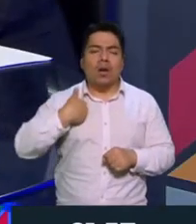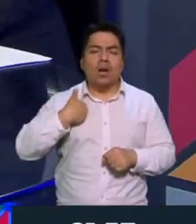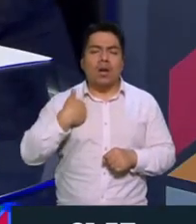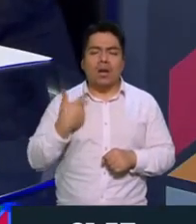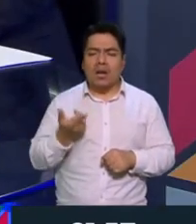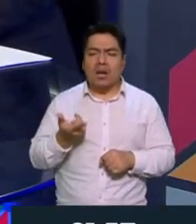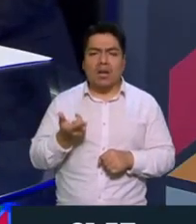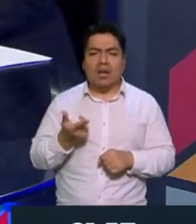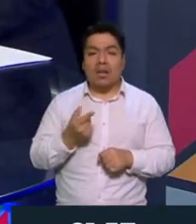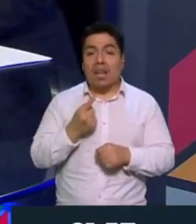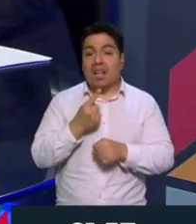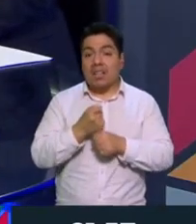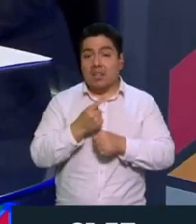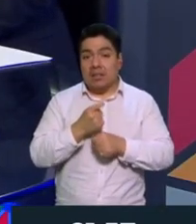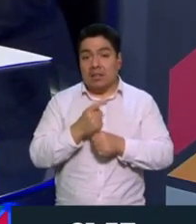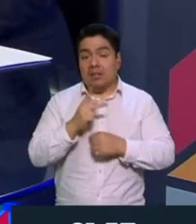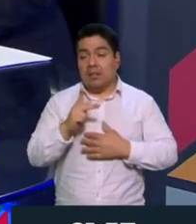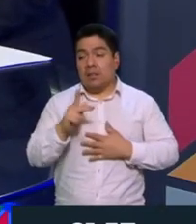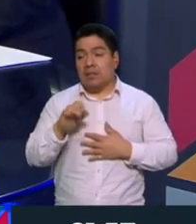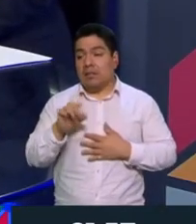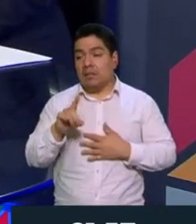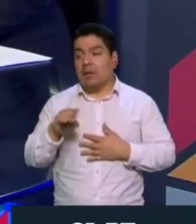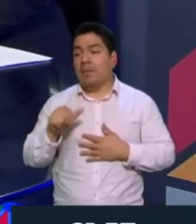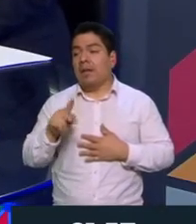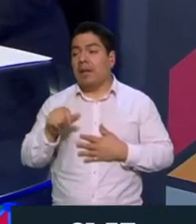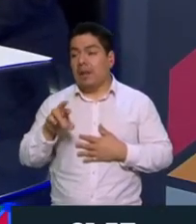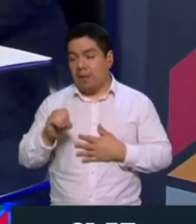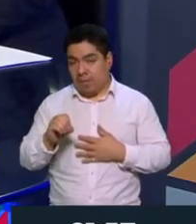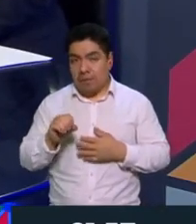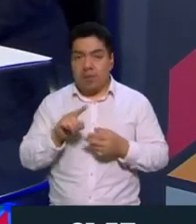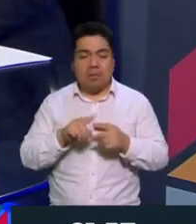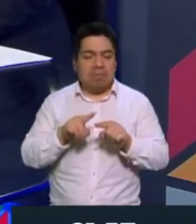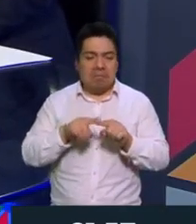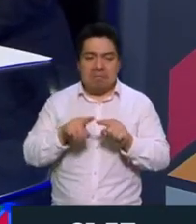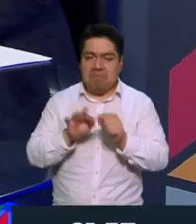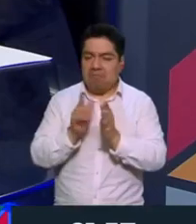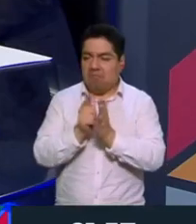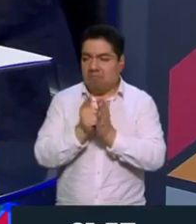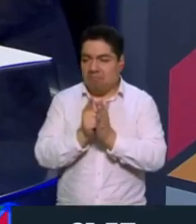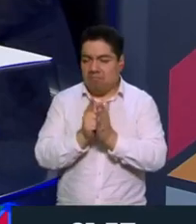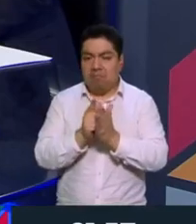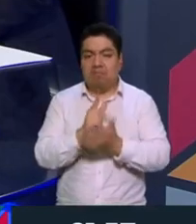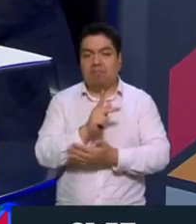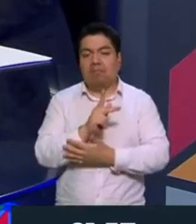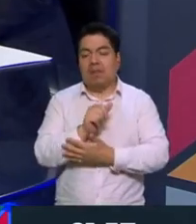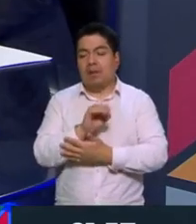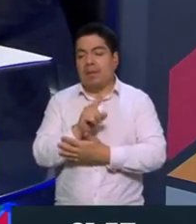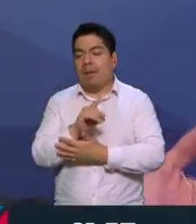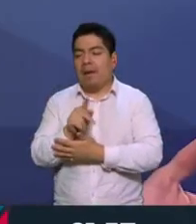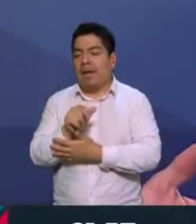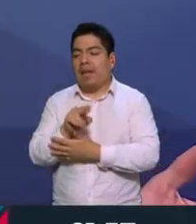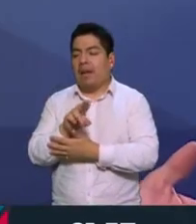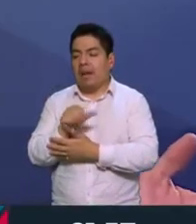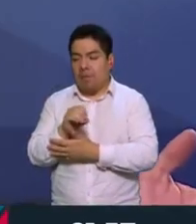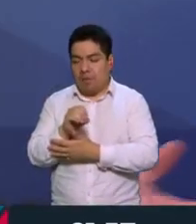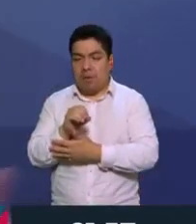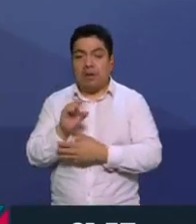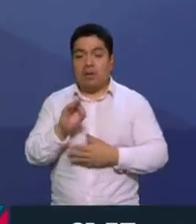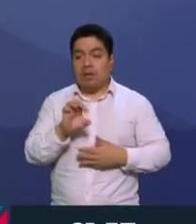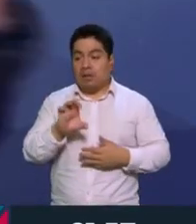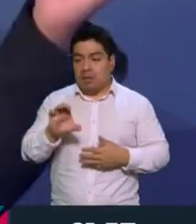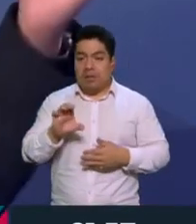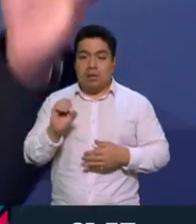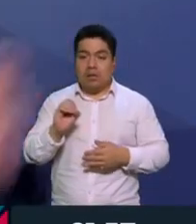la primera edición de Pedro Páramo, además de otros varios libros, la primera edición de Pedro Páramo. Un libro que ya no es del Fondo de Cultura